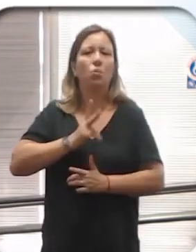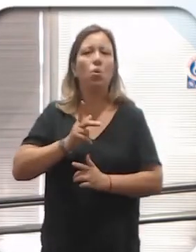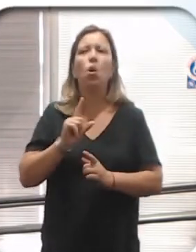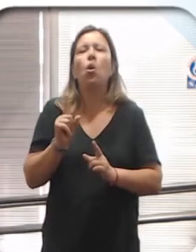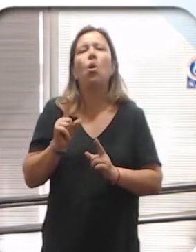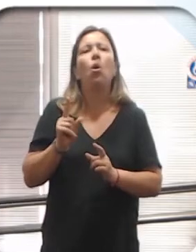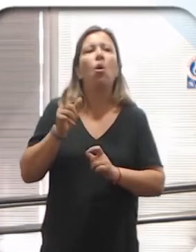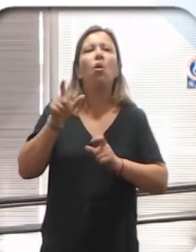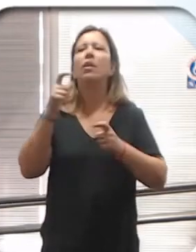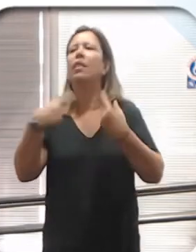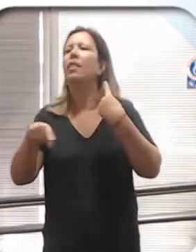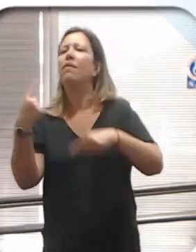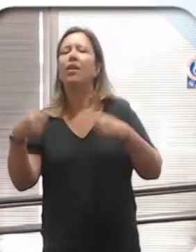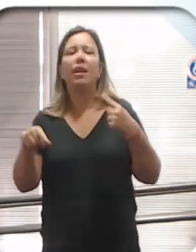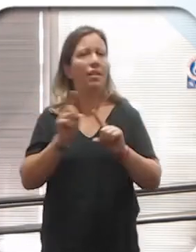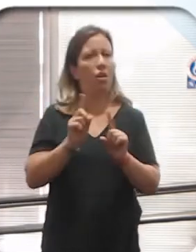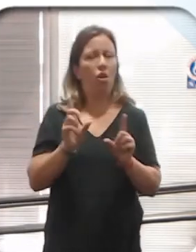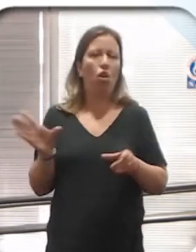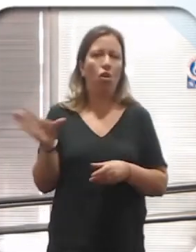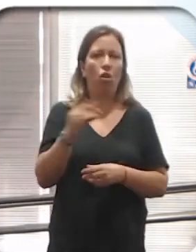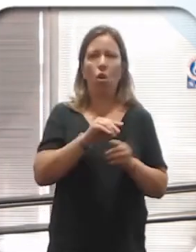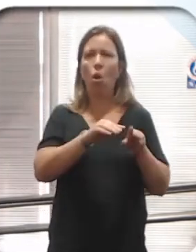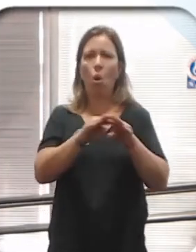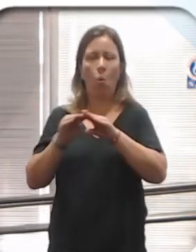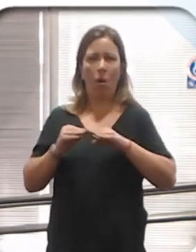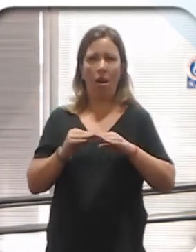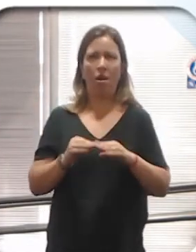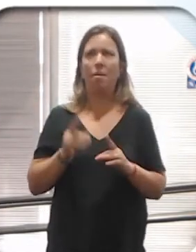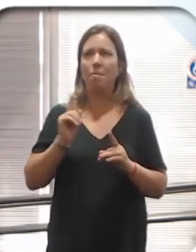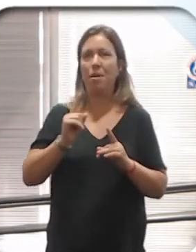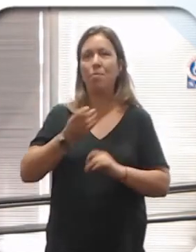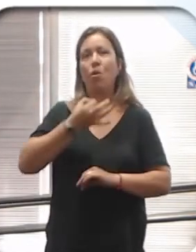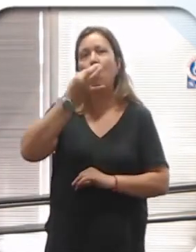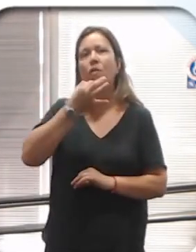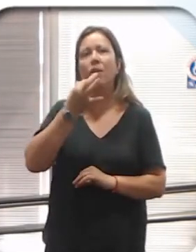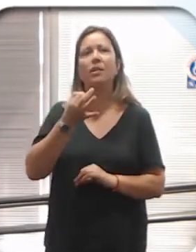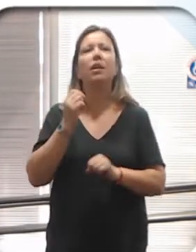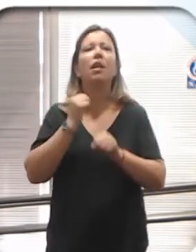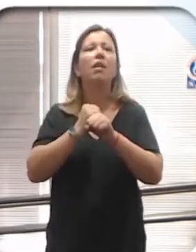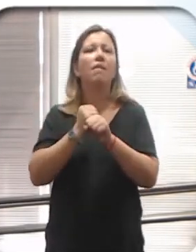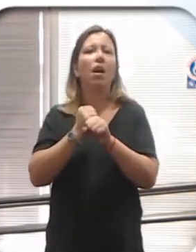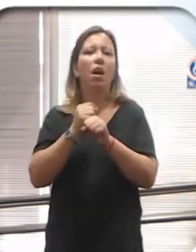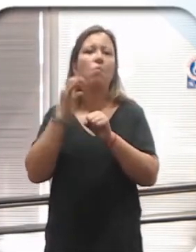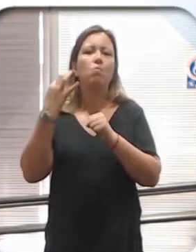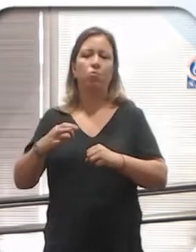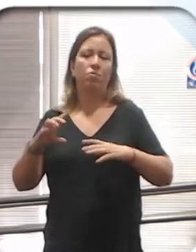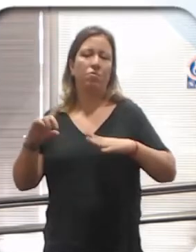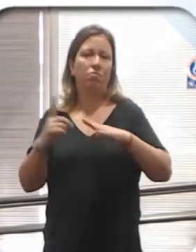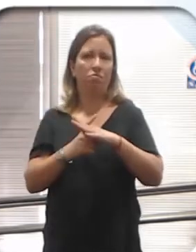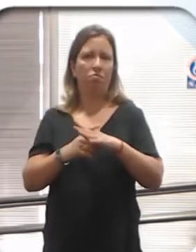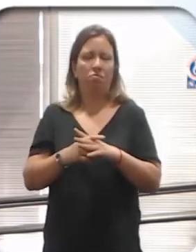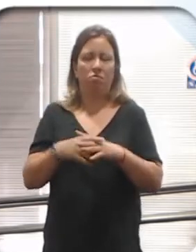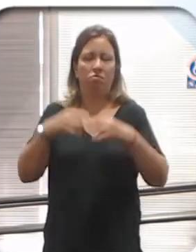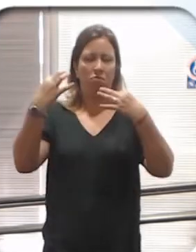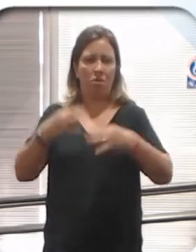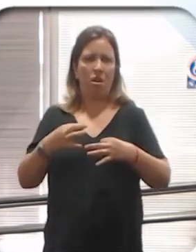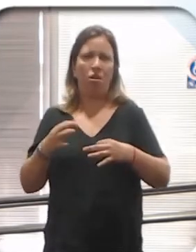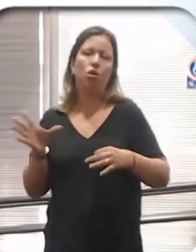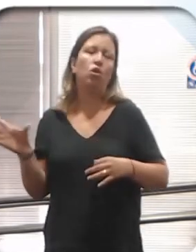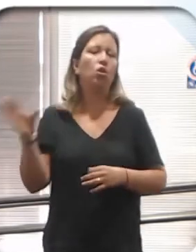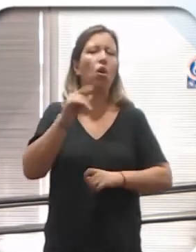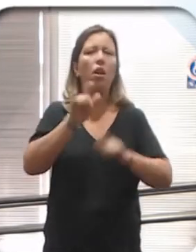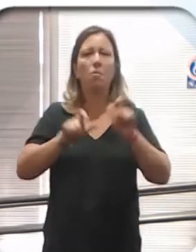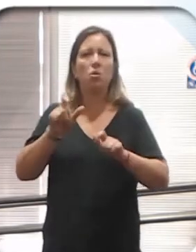sin distinción, como bien dice la conferencia de Vivian, trabajando por una integración amplia de todas las